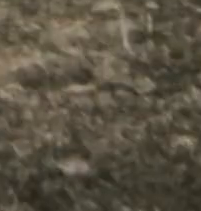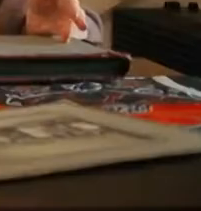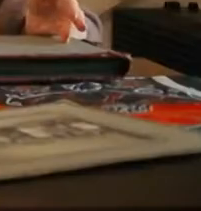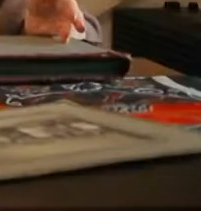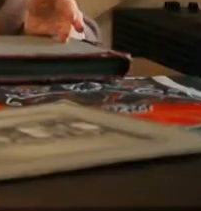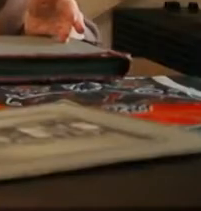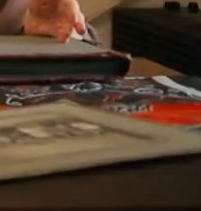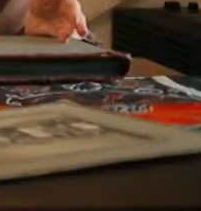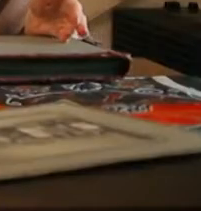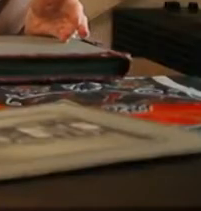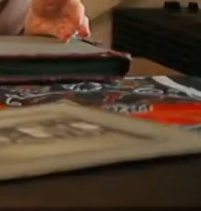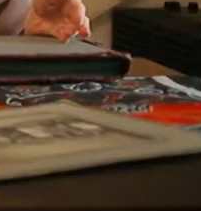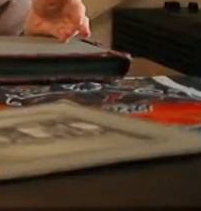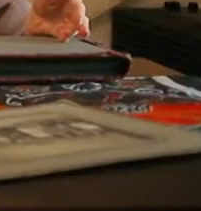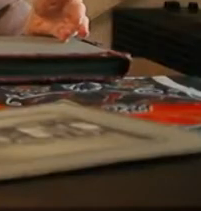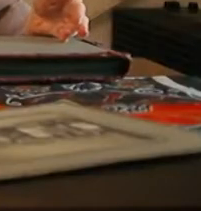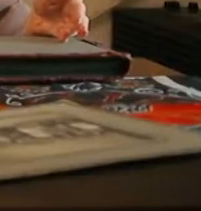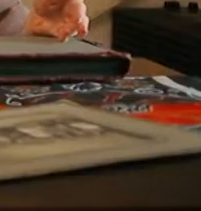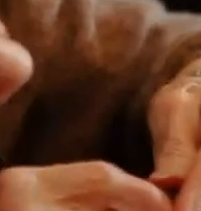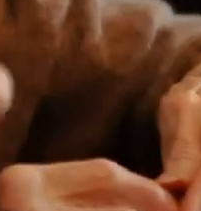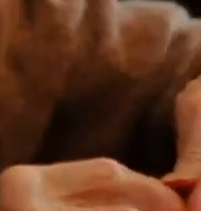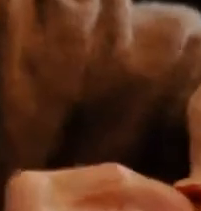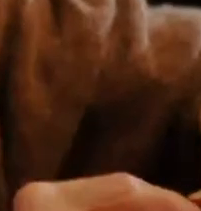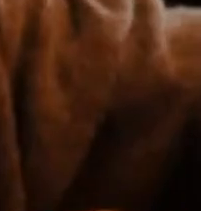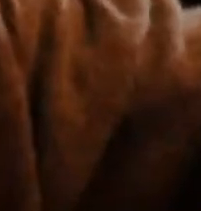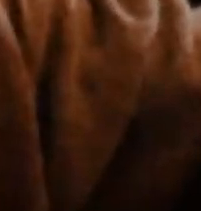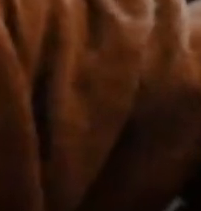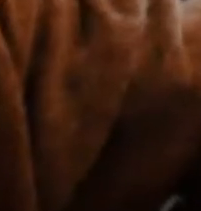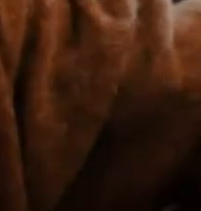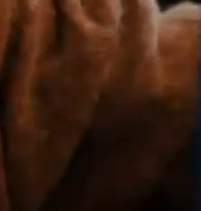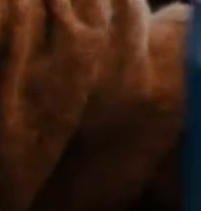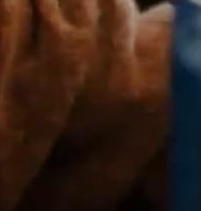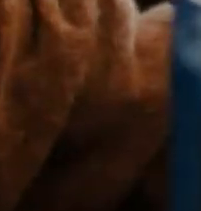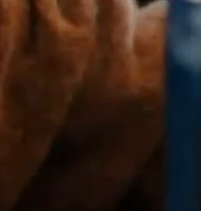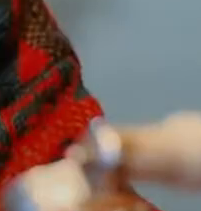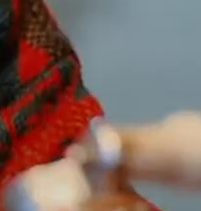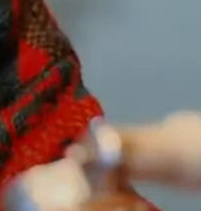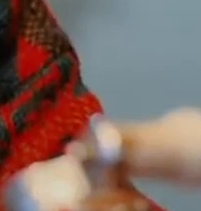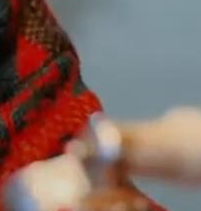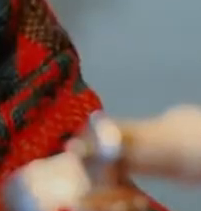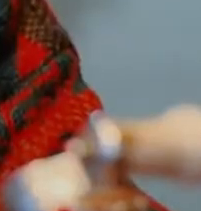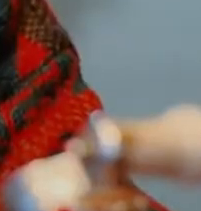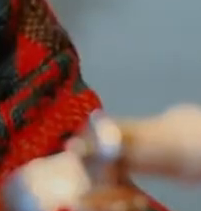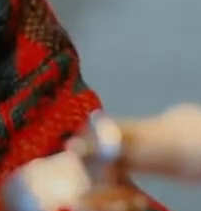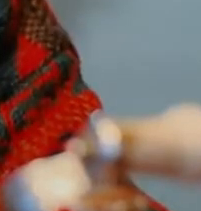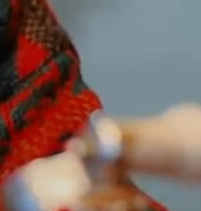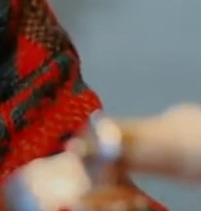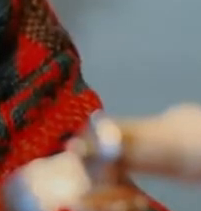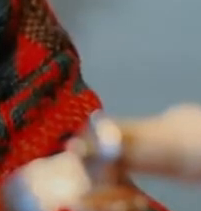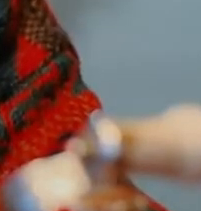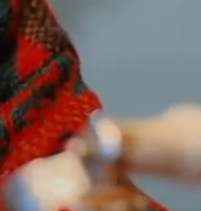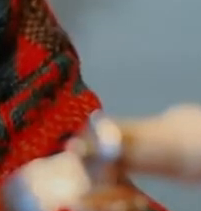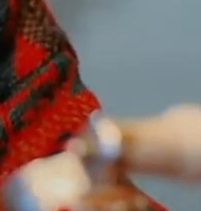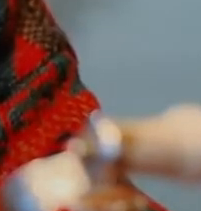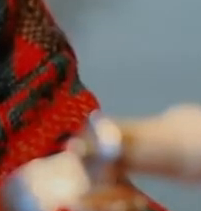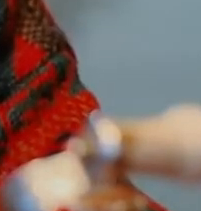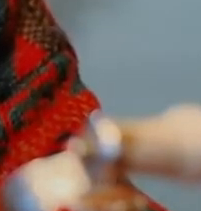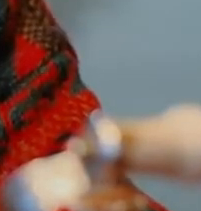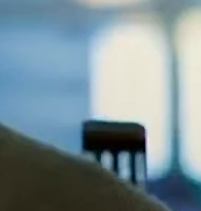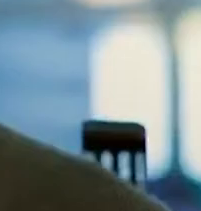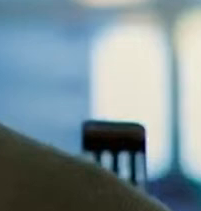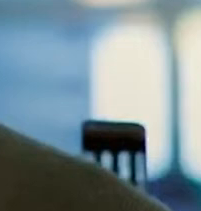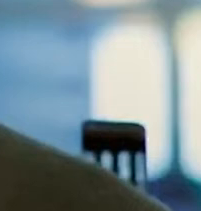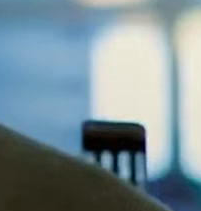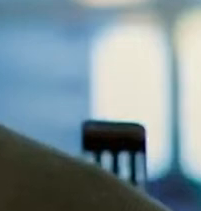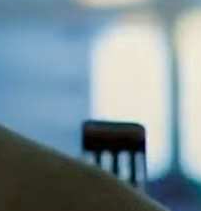horas, no te pierdas una de amor. Blanca es, para mis sentimientos, muy, muy especial.